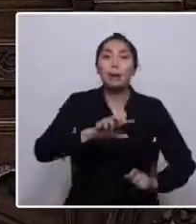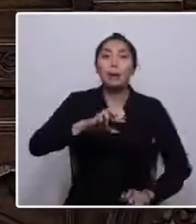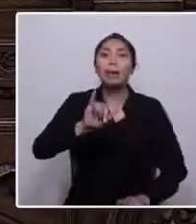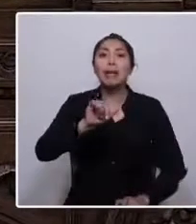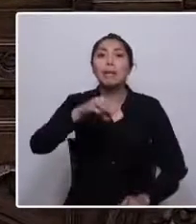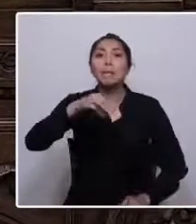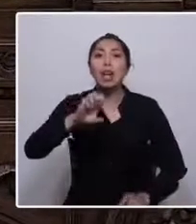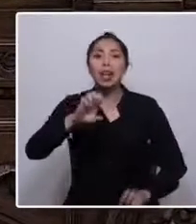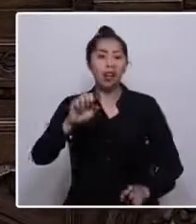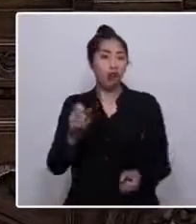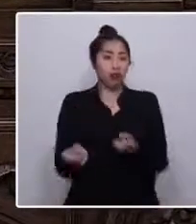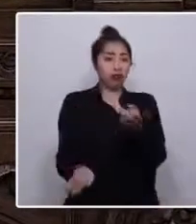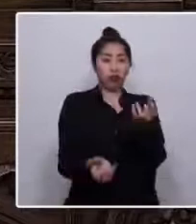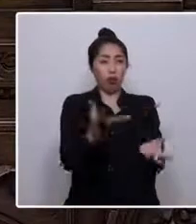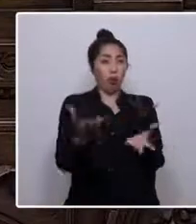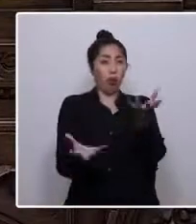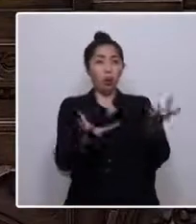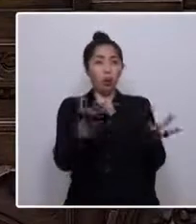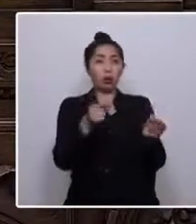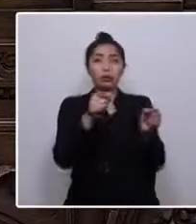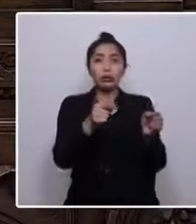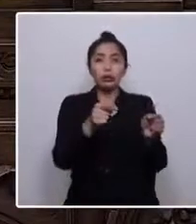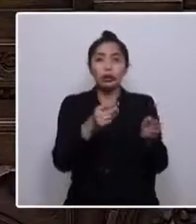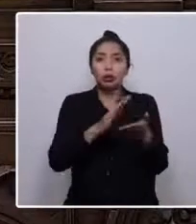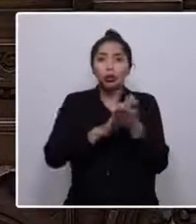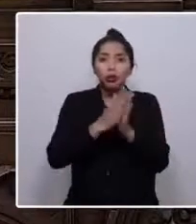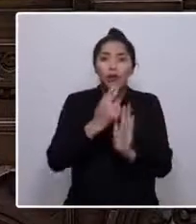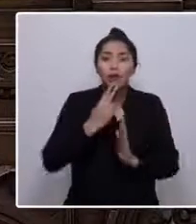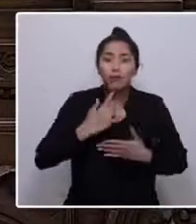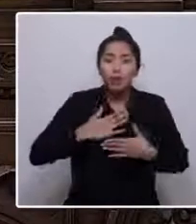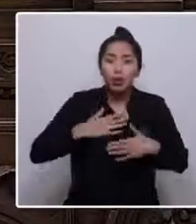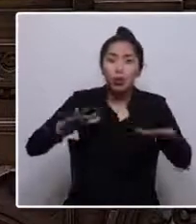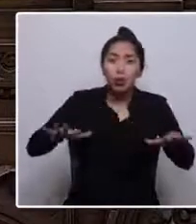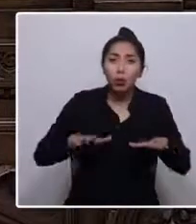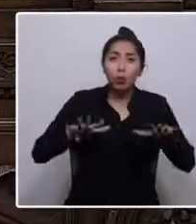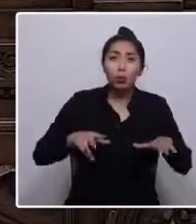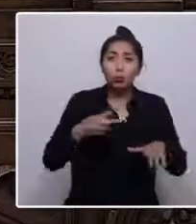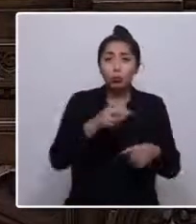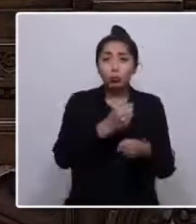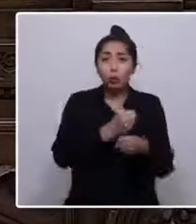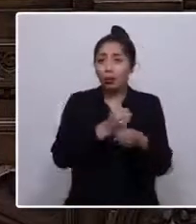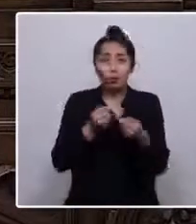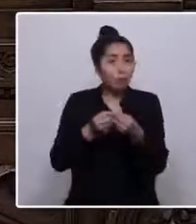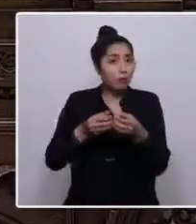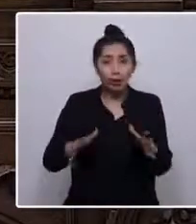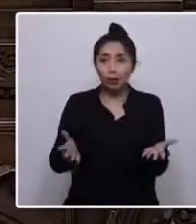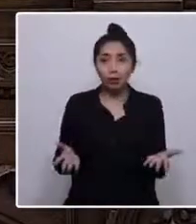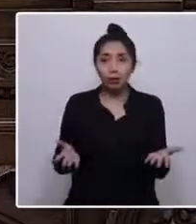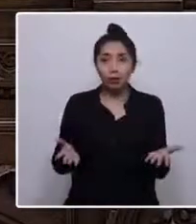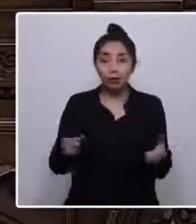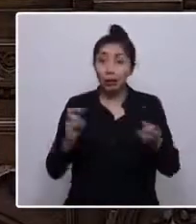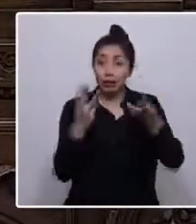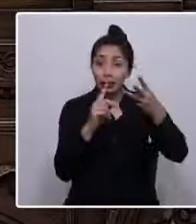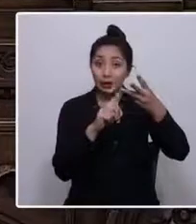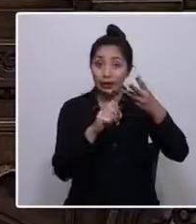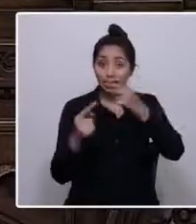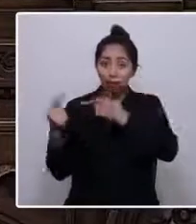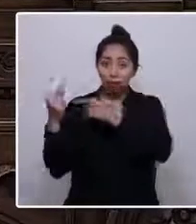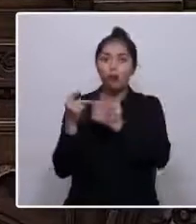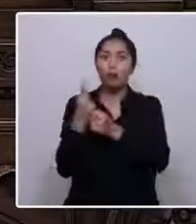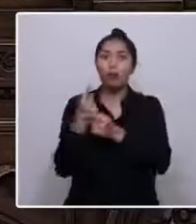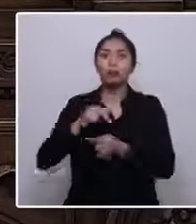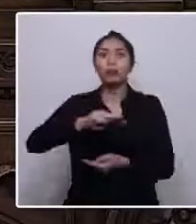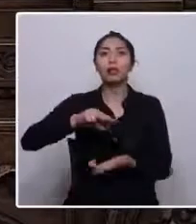trabajo y del esfuerzo de toda su vida, perdió su emprendimiento y su fuente de trabajo. La tercera historia es la de nuestro país,